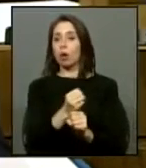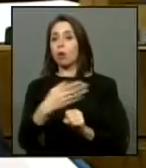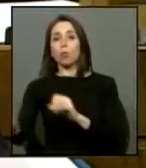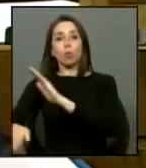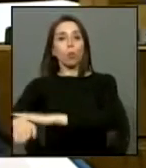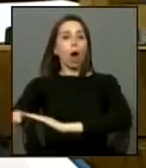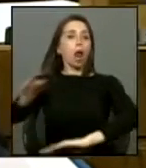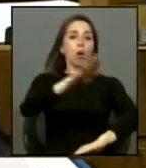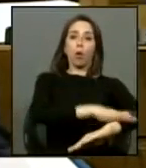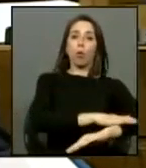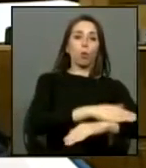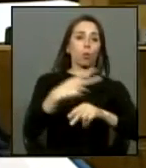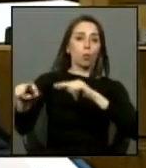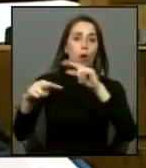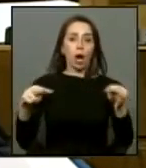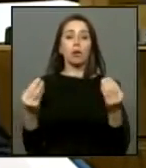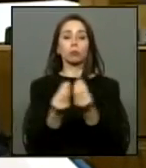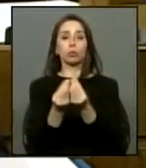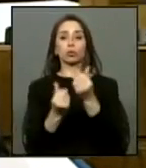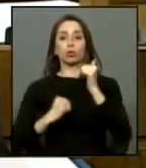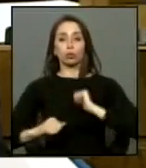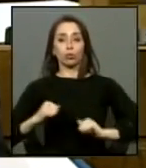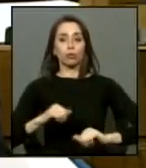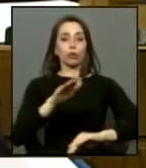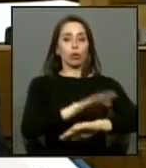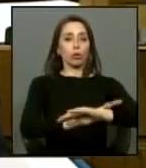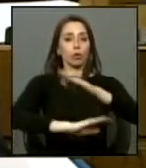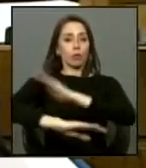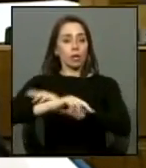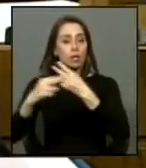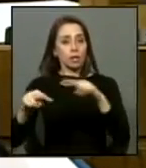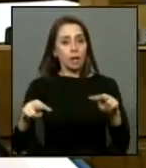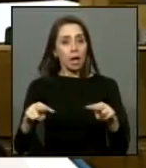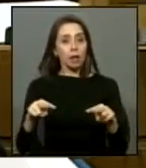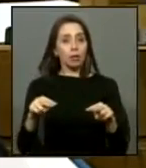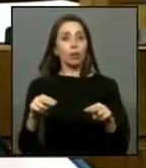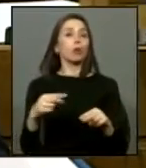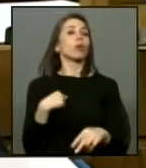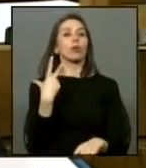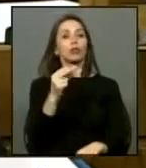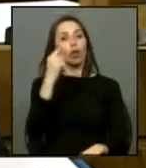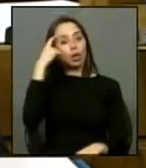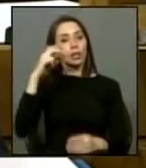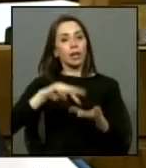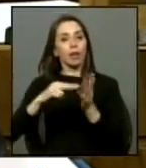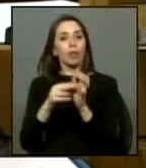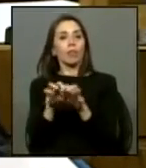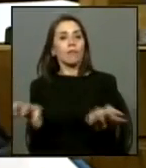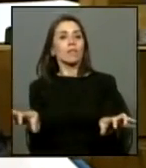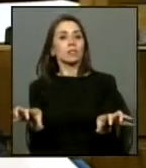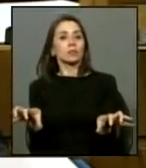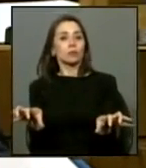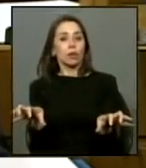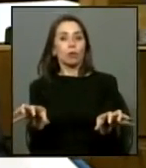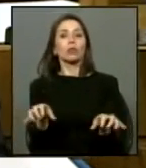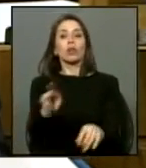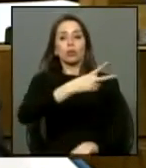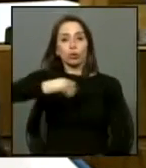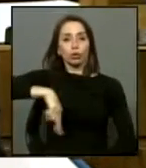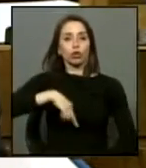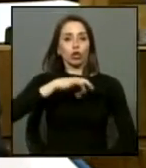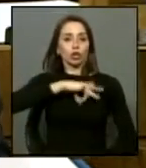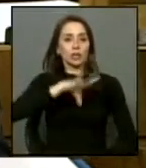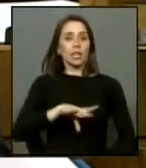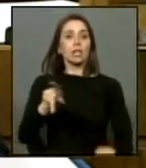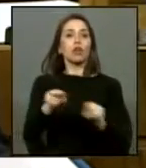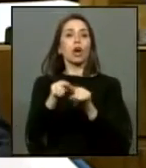porque hubo muchos que sufrieron de los dos lados y no creo en estas divisiones tenemos que entender que somos chilenos y